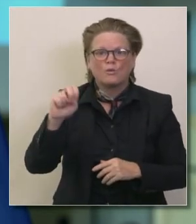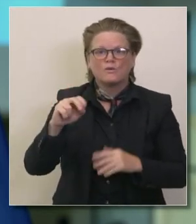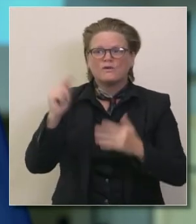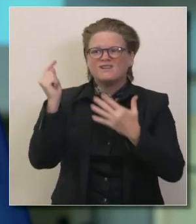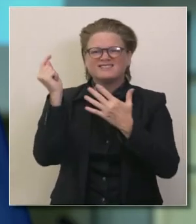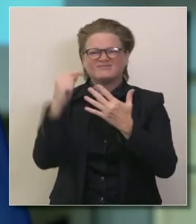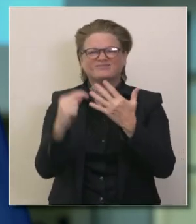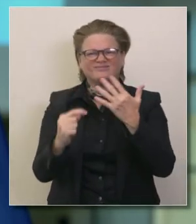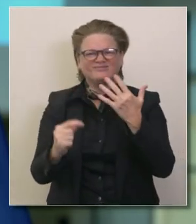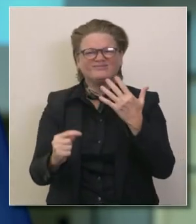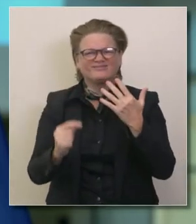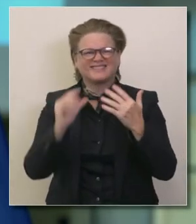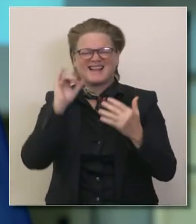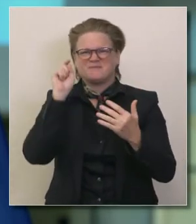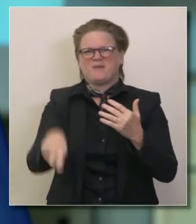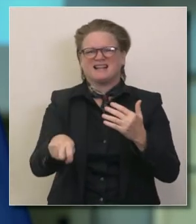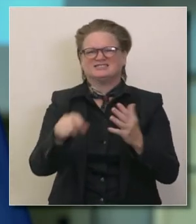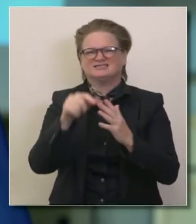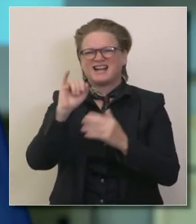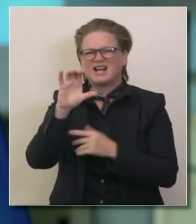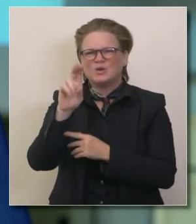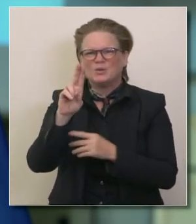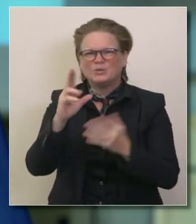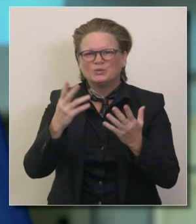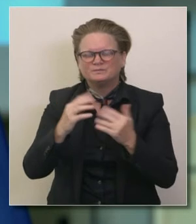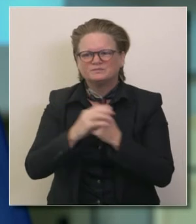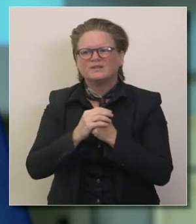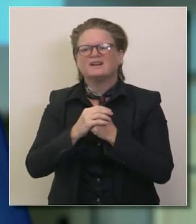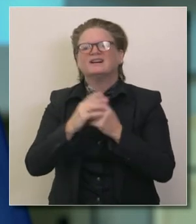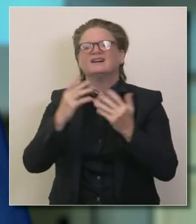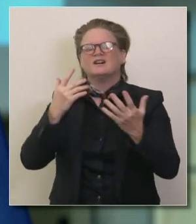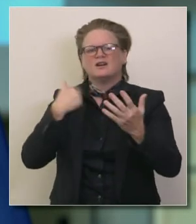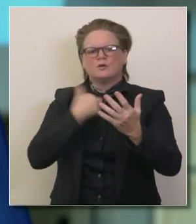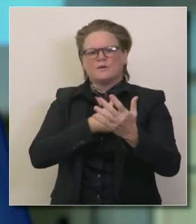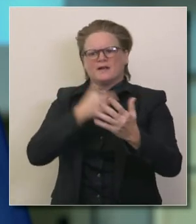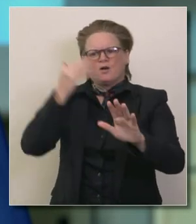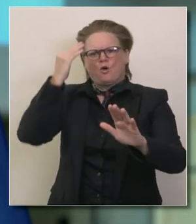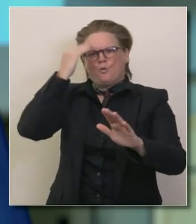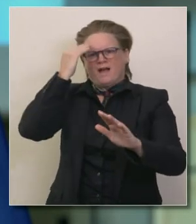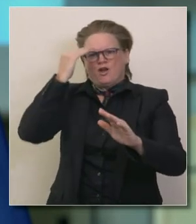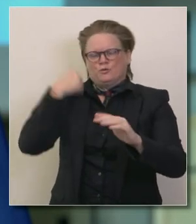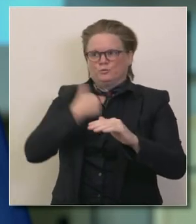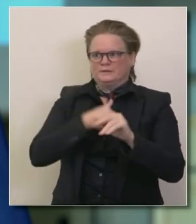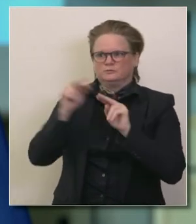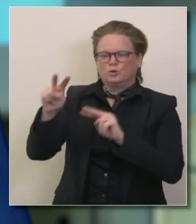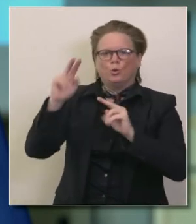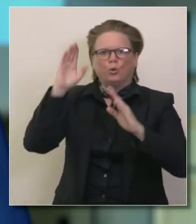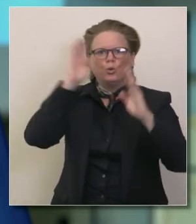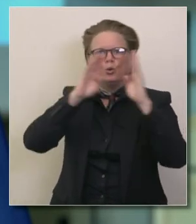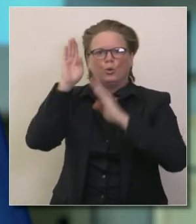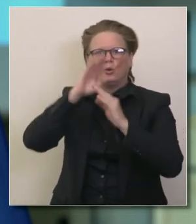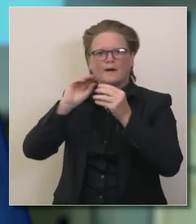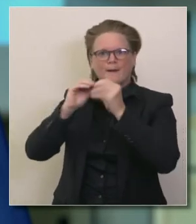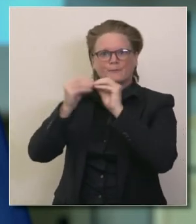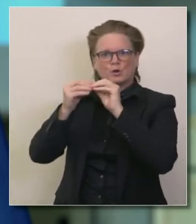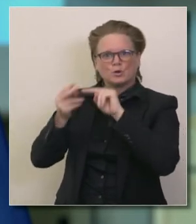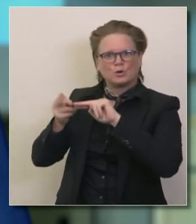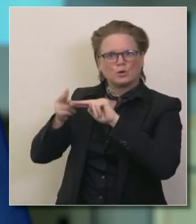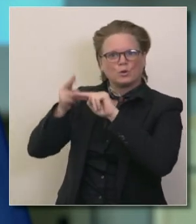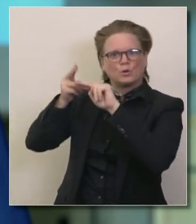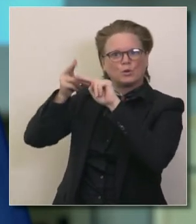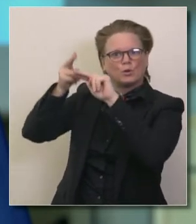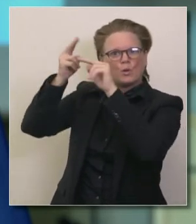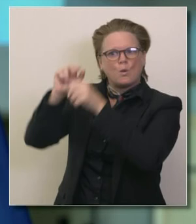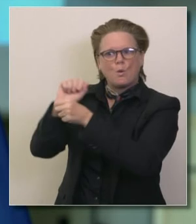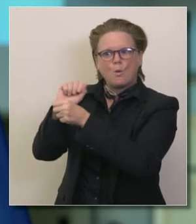los esfuerzos y lo que se está exigiendo por COVID-19 nos preocupa la demanda no solo por COVID-19 sino